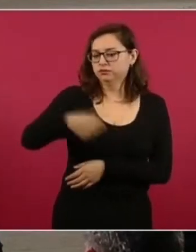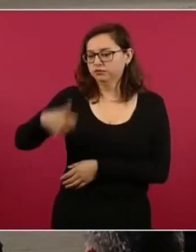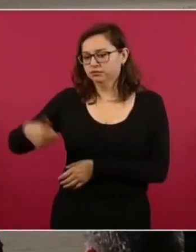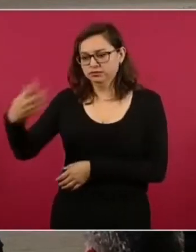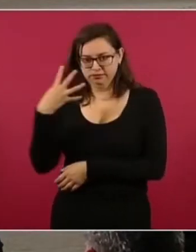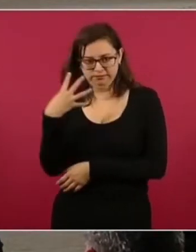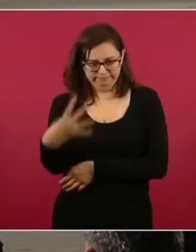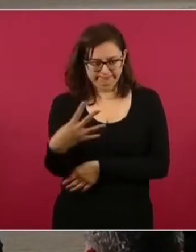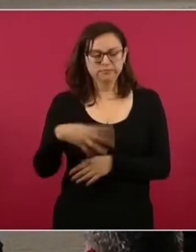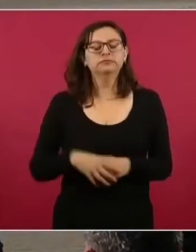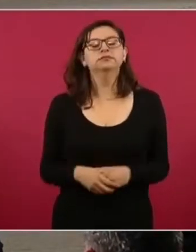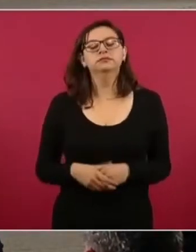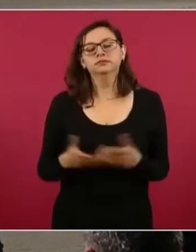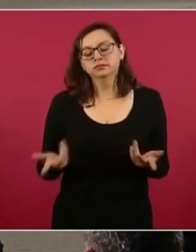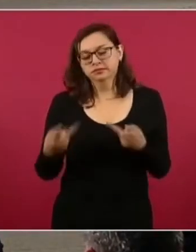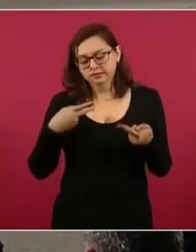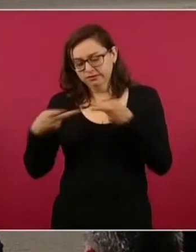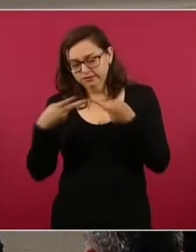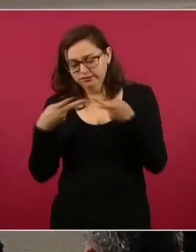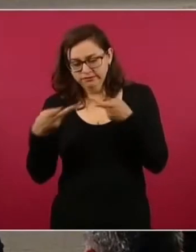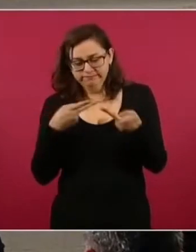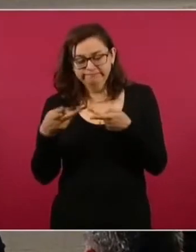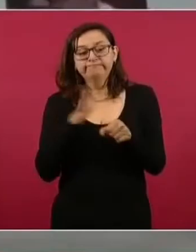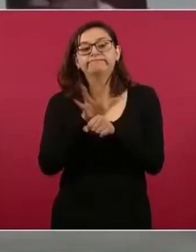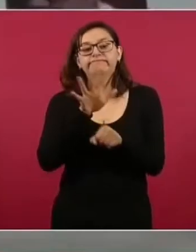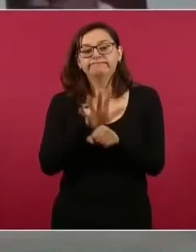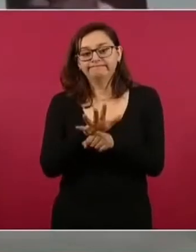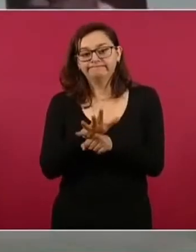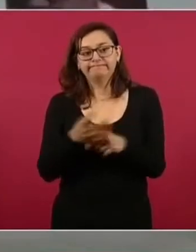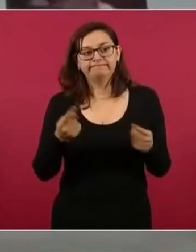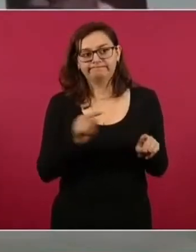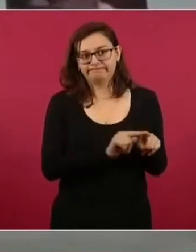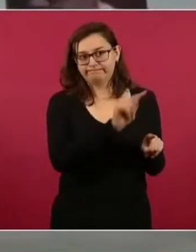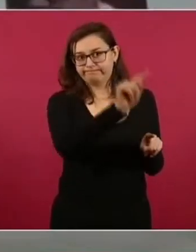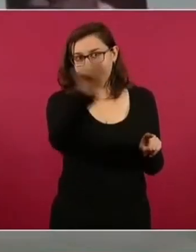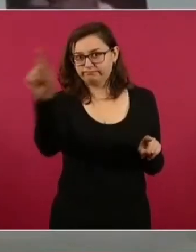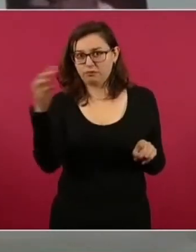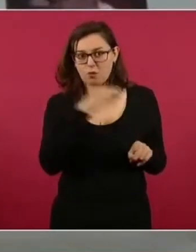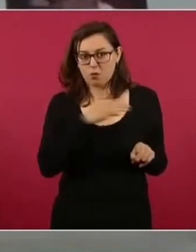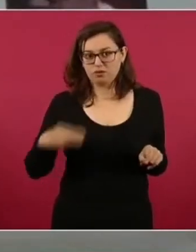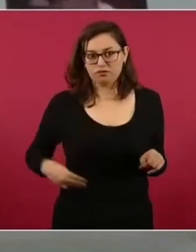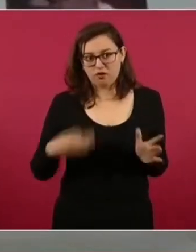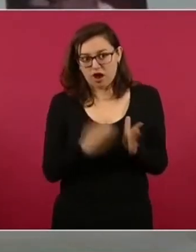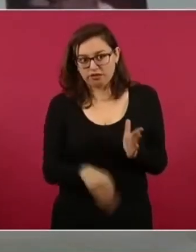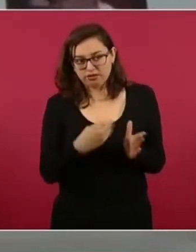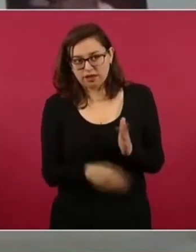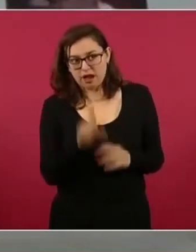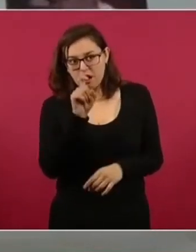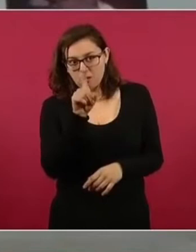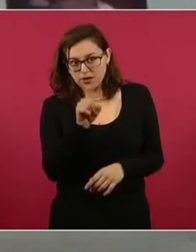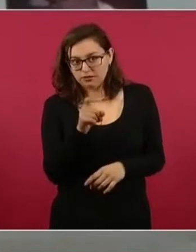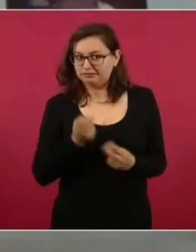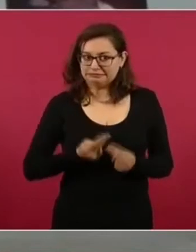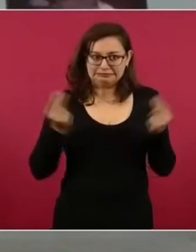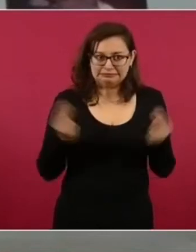estrategia será cubrir los municipios que tienen mayor necesidad de esto, los que tienen un